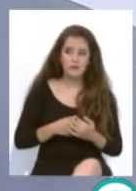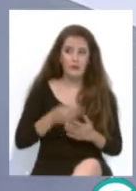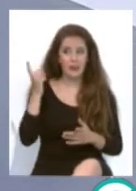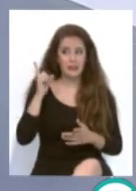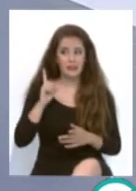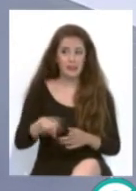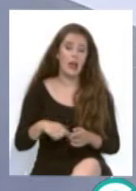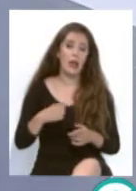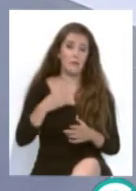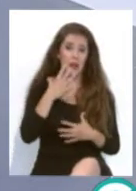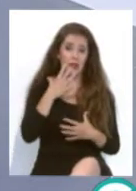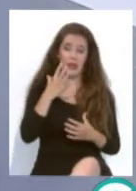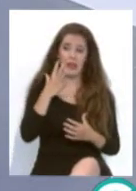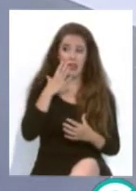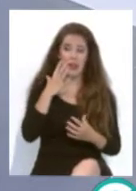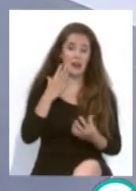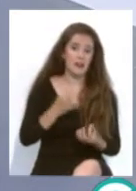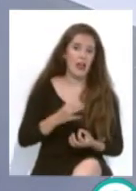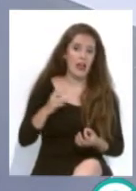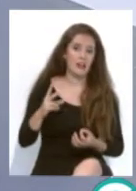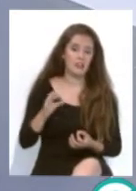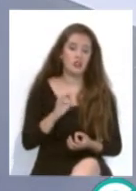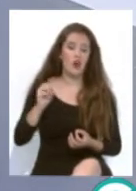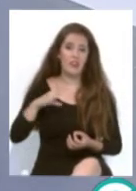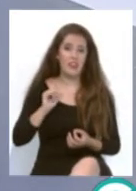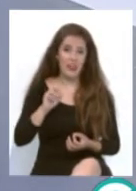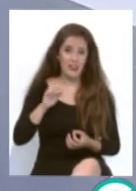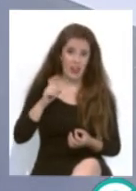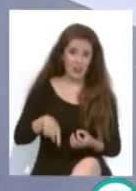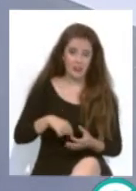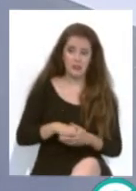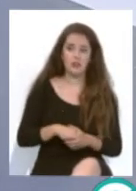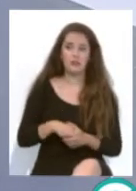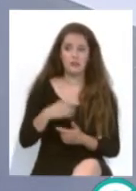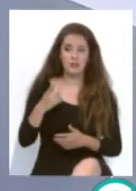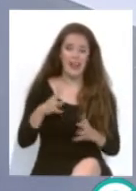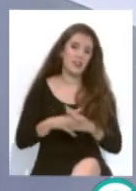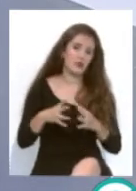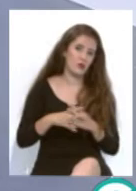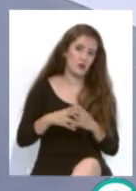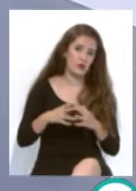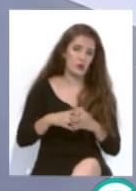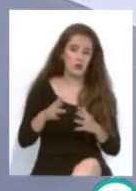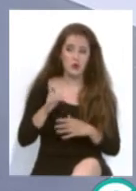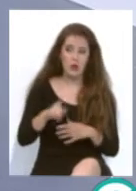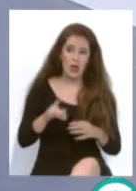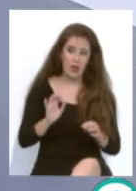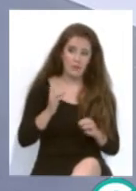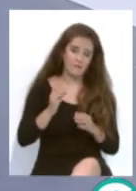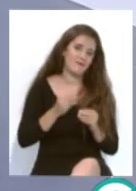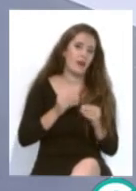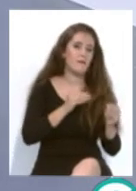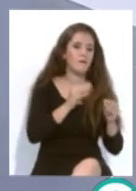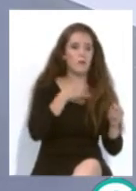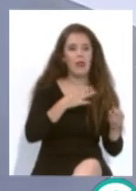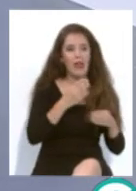también la Real Sociedad lo ha hecho, pero lo ha hecho ya con estructura. Estas son puestas momentáneamente que se